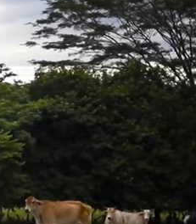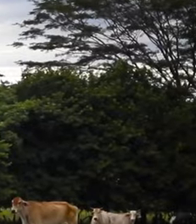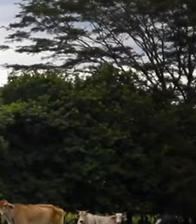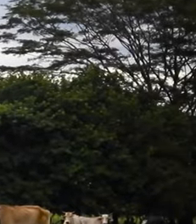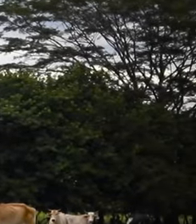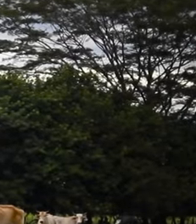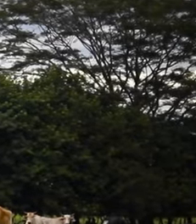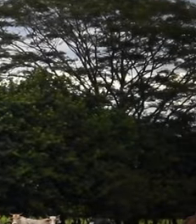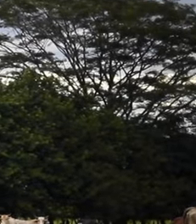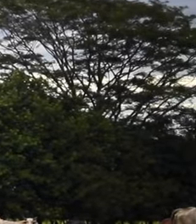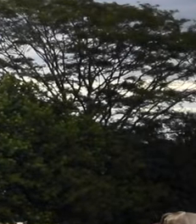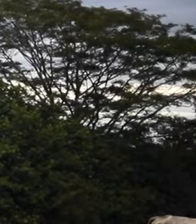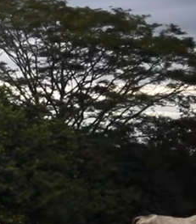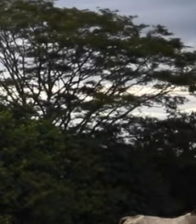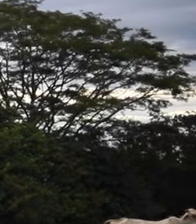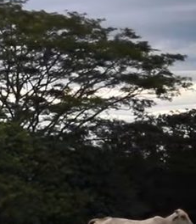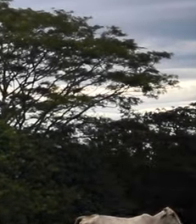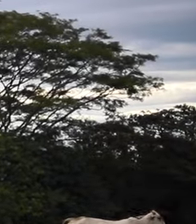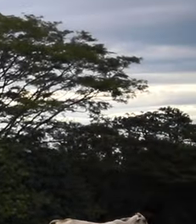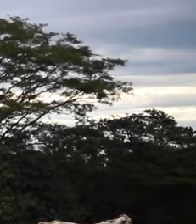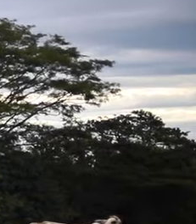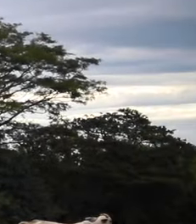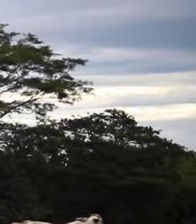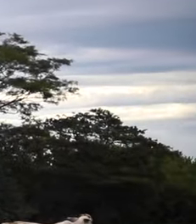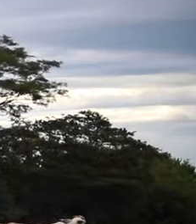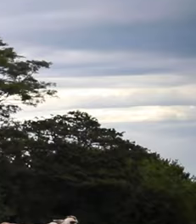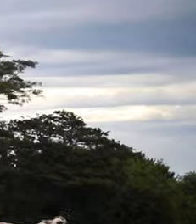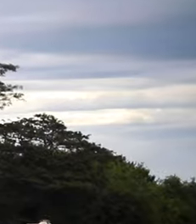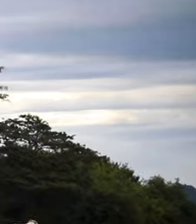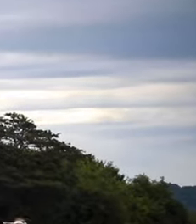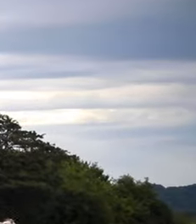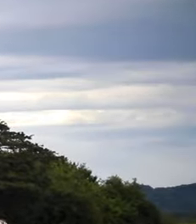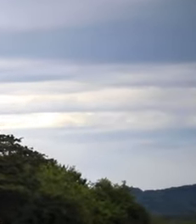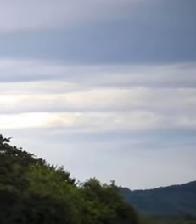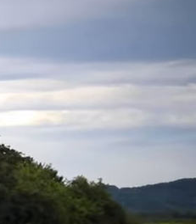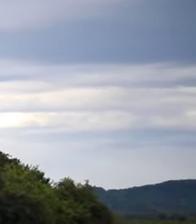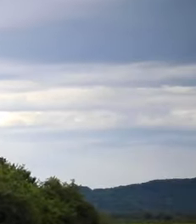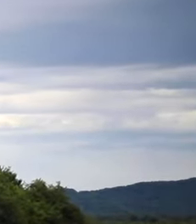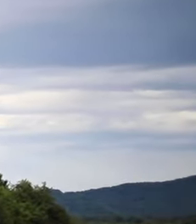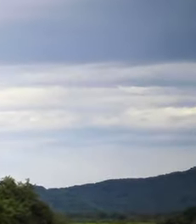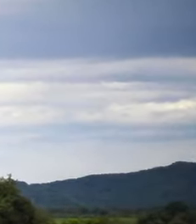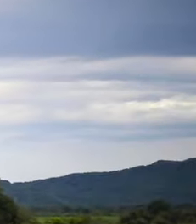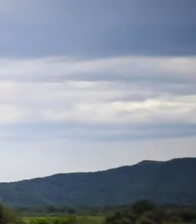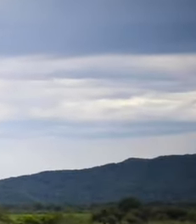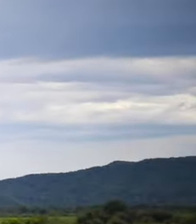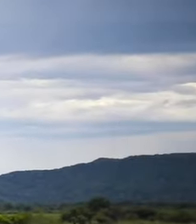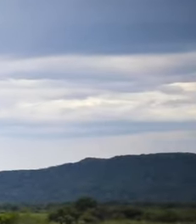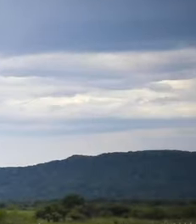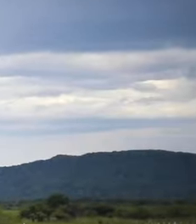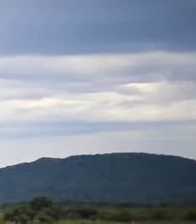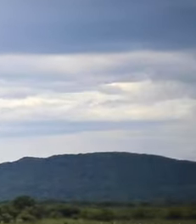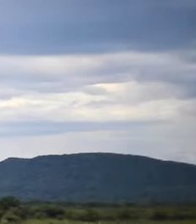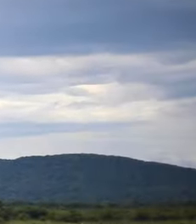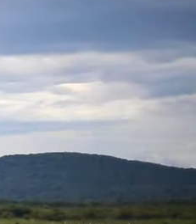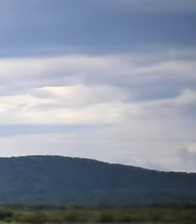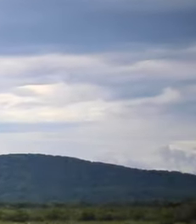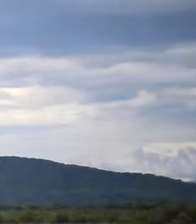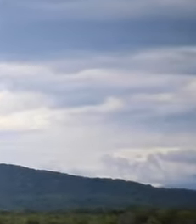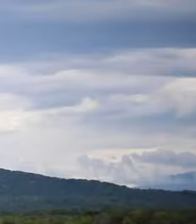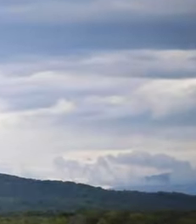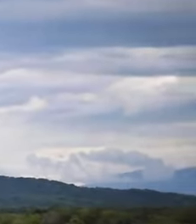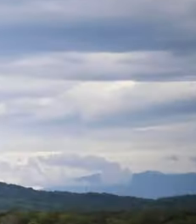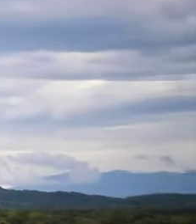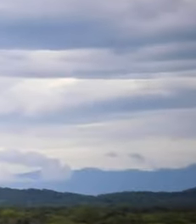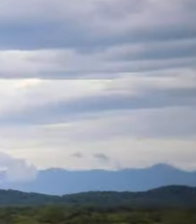Que vivan los 200 años Del bicentenario Que